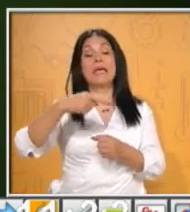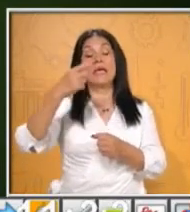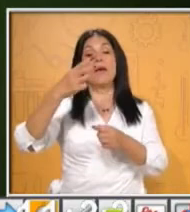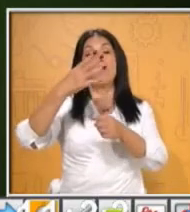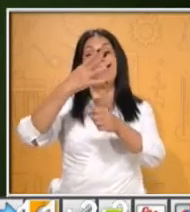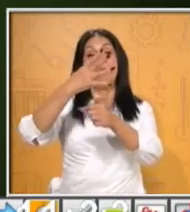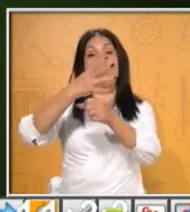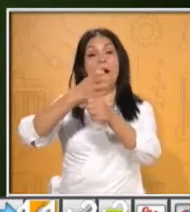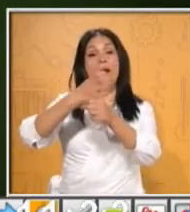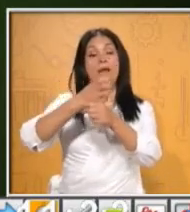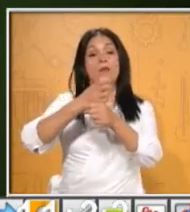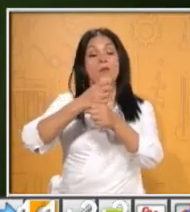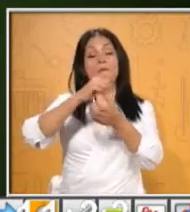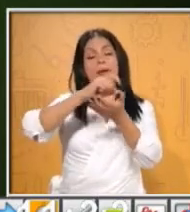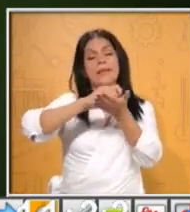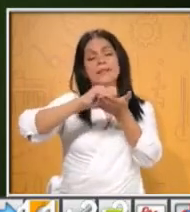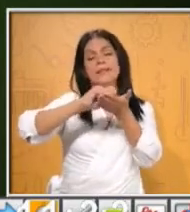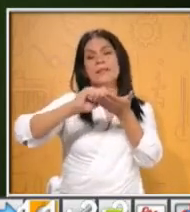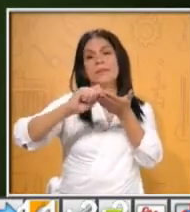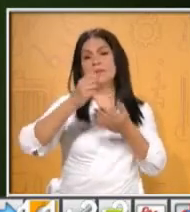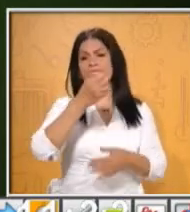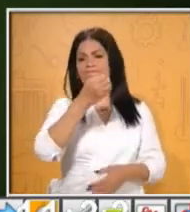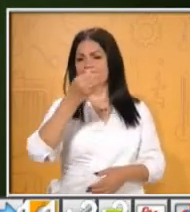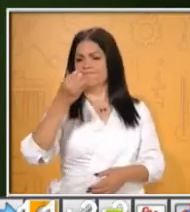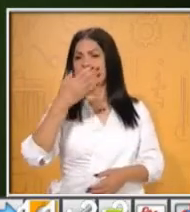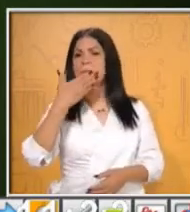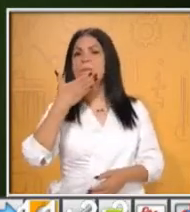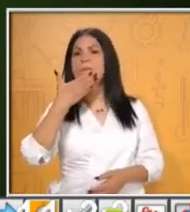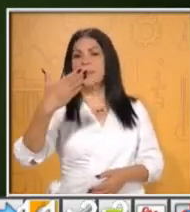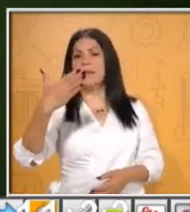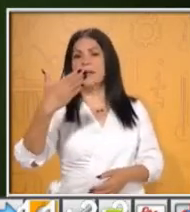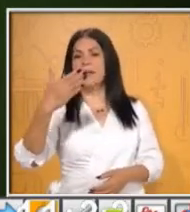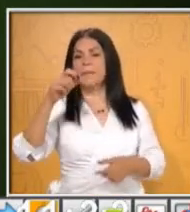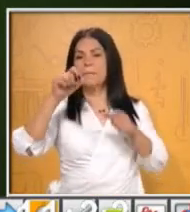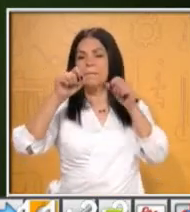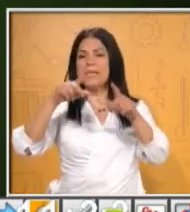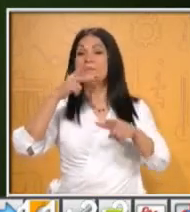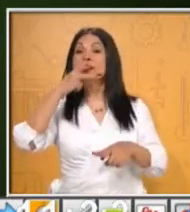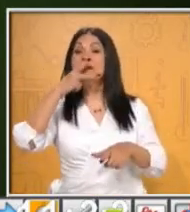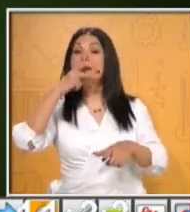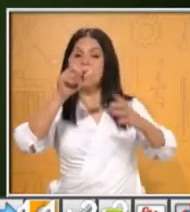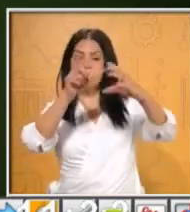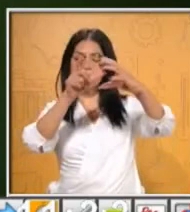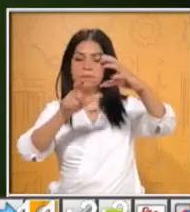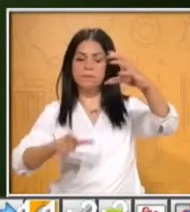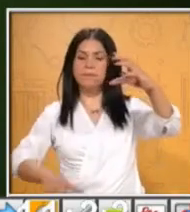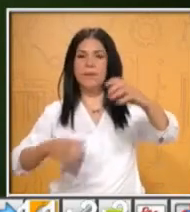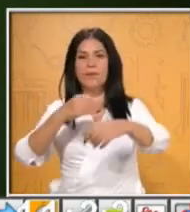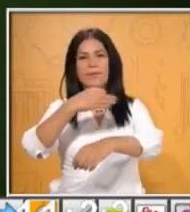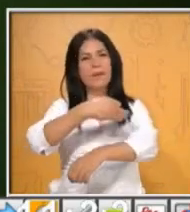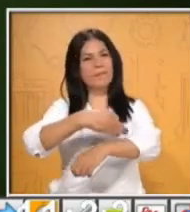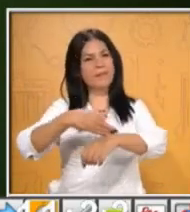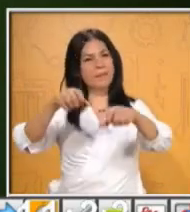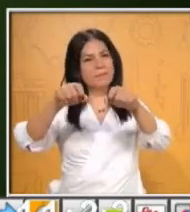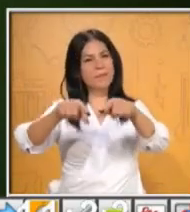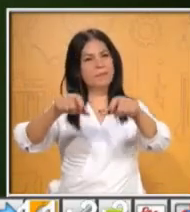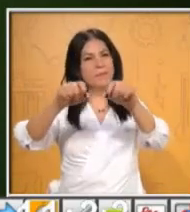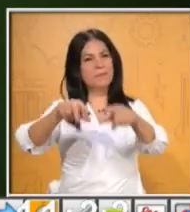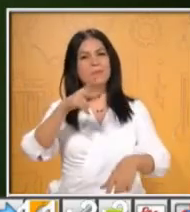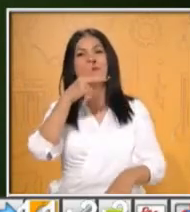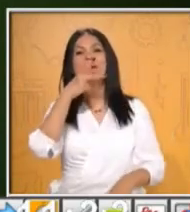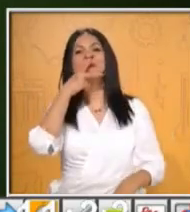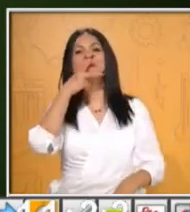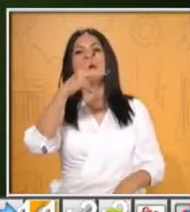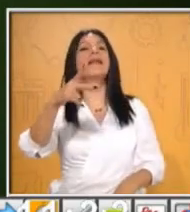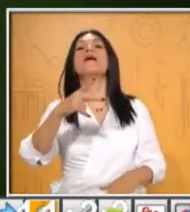convencional de palabras de una familia léxica. Agradecemos nuevamente la colaboración de la maestra Aide de Alba Núñez